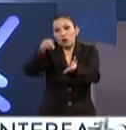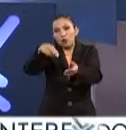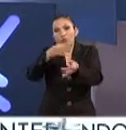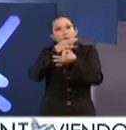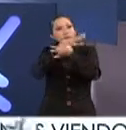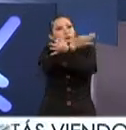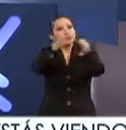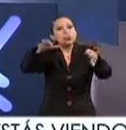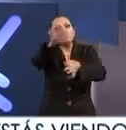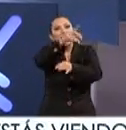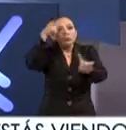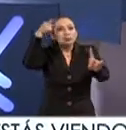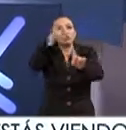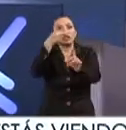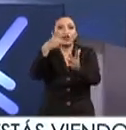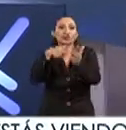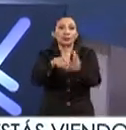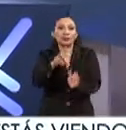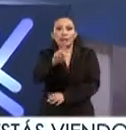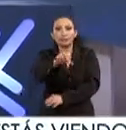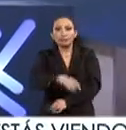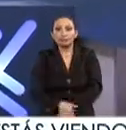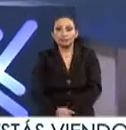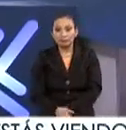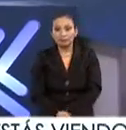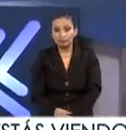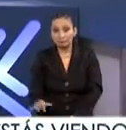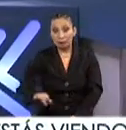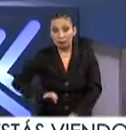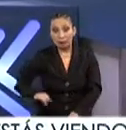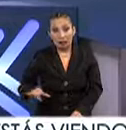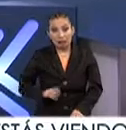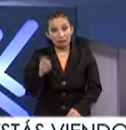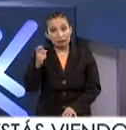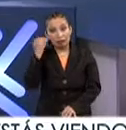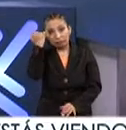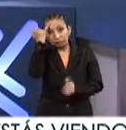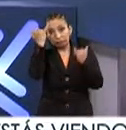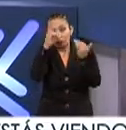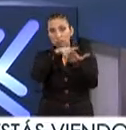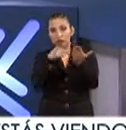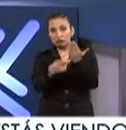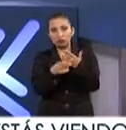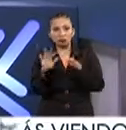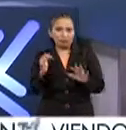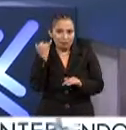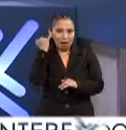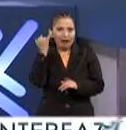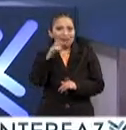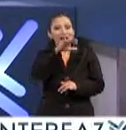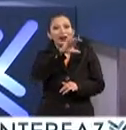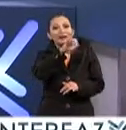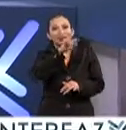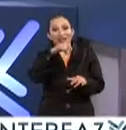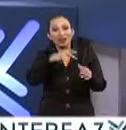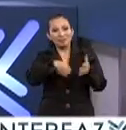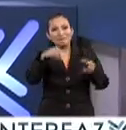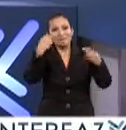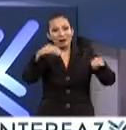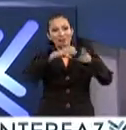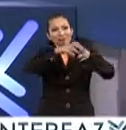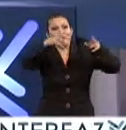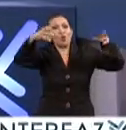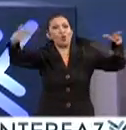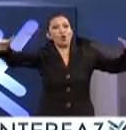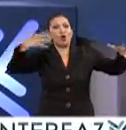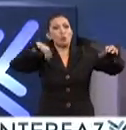ONU para la meta del 2030 así es interesantísimo esta propuesta si de por sí la central de abastos es un gran